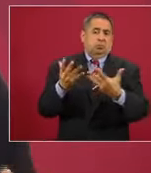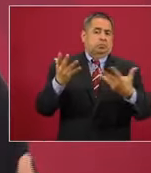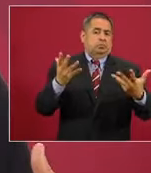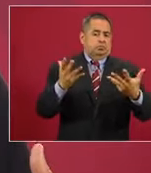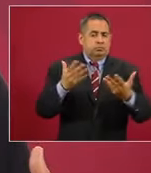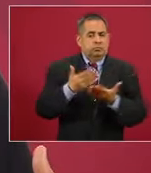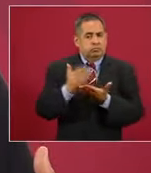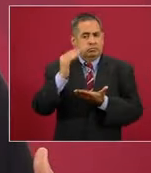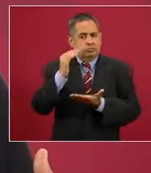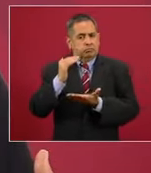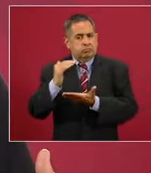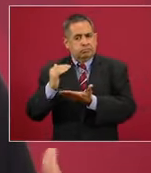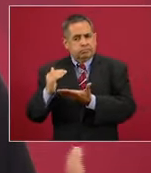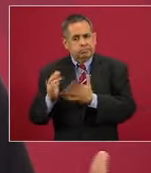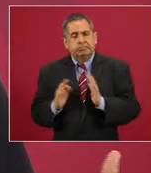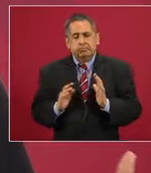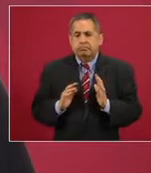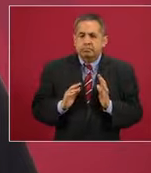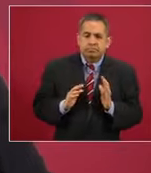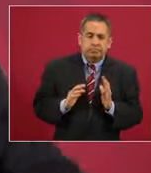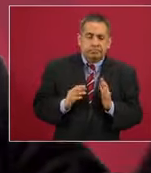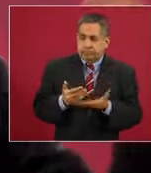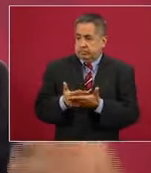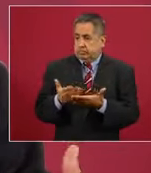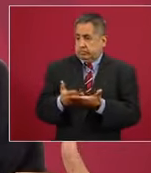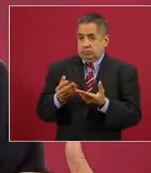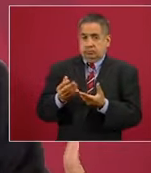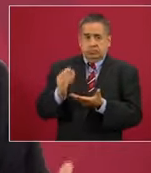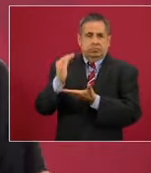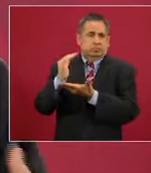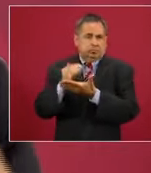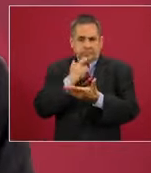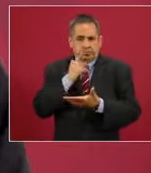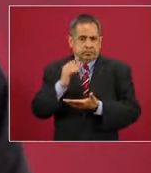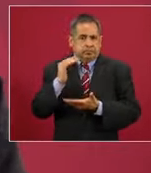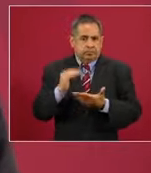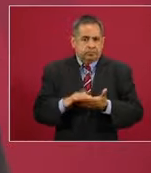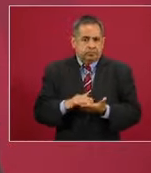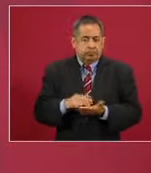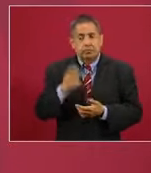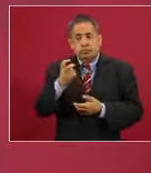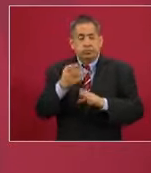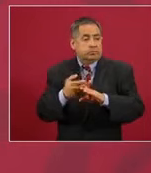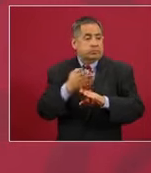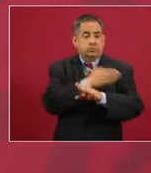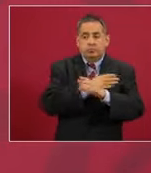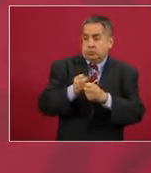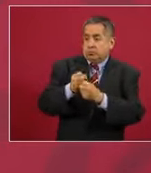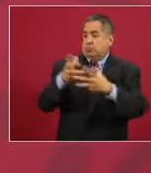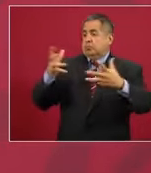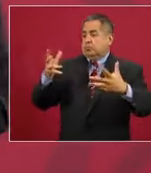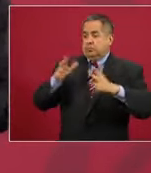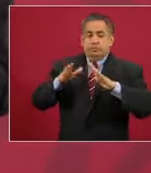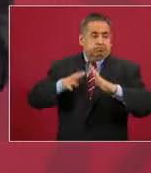tenía que la que tenemos ahora, de modo que podemos